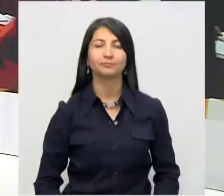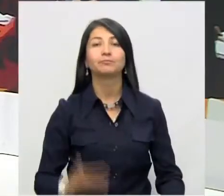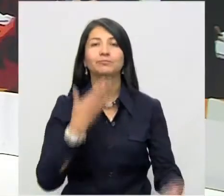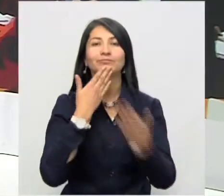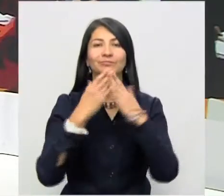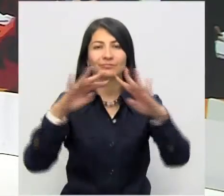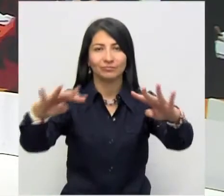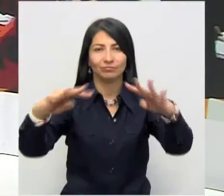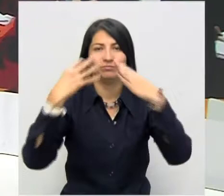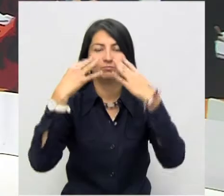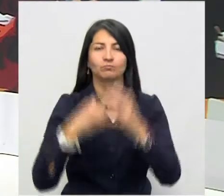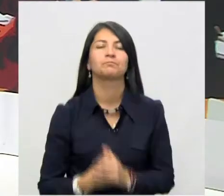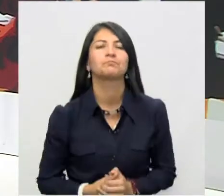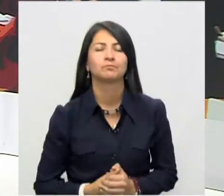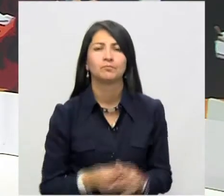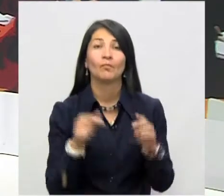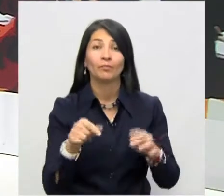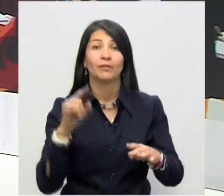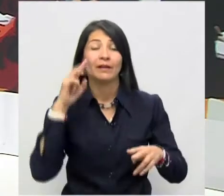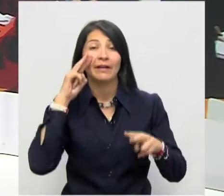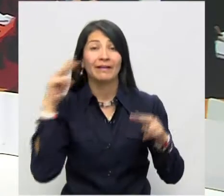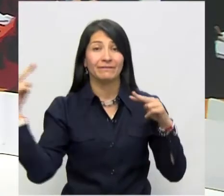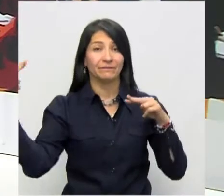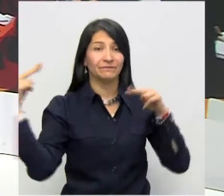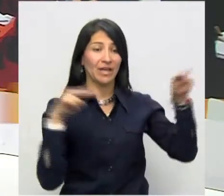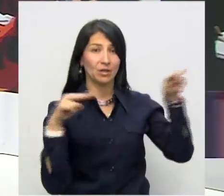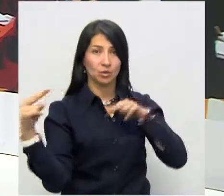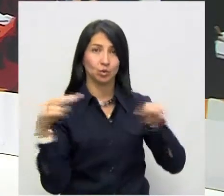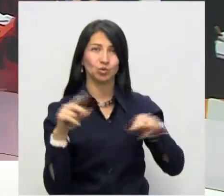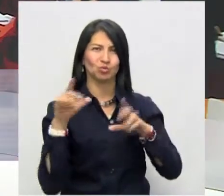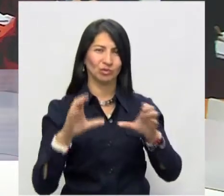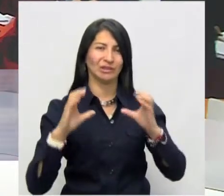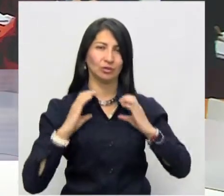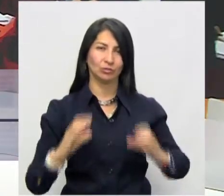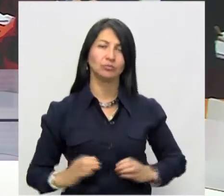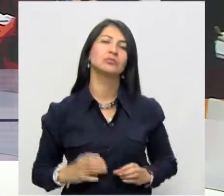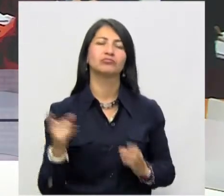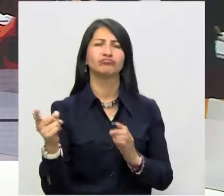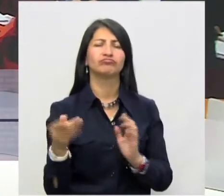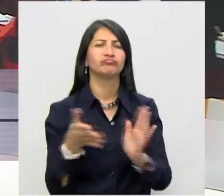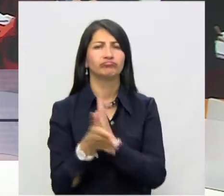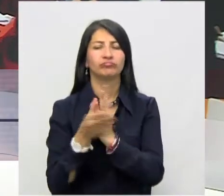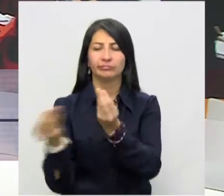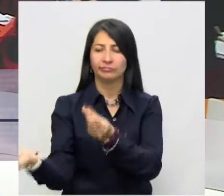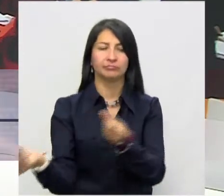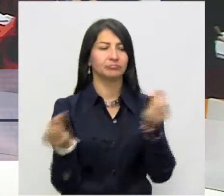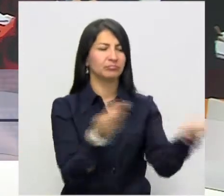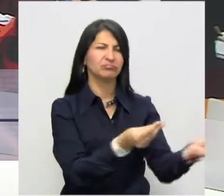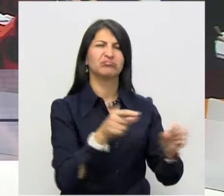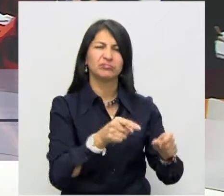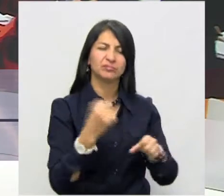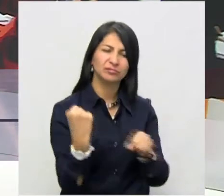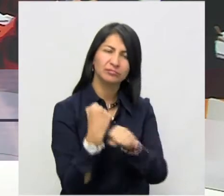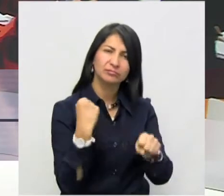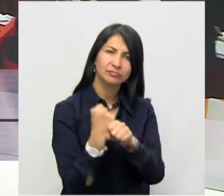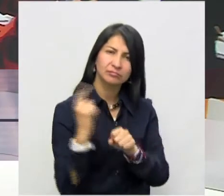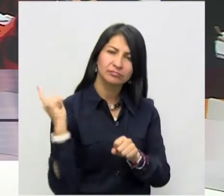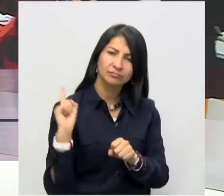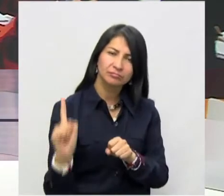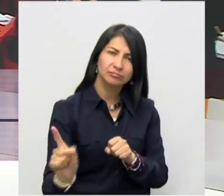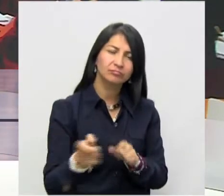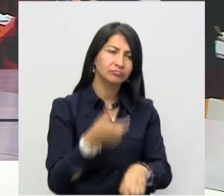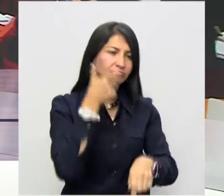Gracias por seguir con nosotros. Las Vedurías Ciudadanas presentaron un informe sobre la labor de vigilancia y